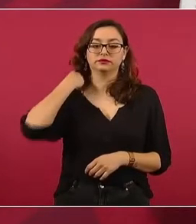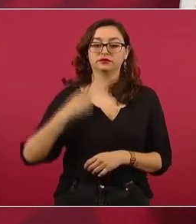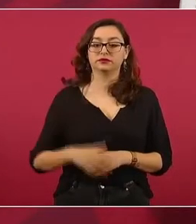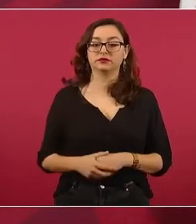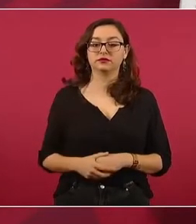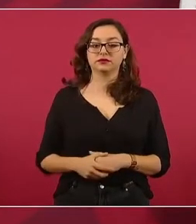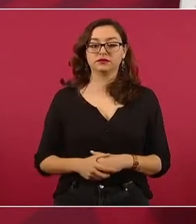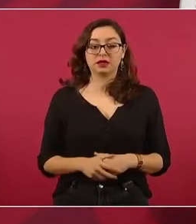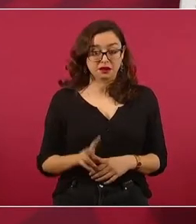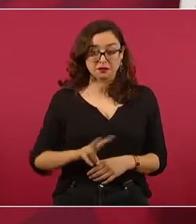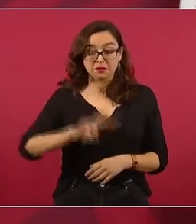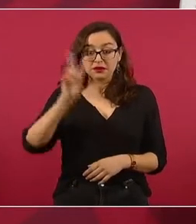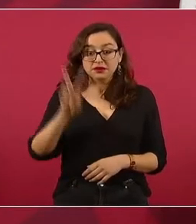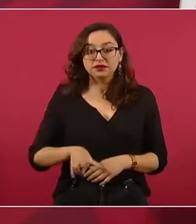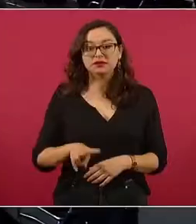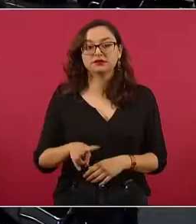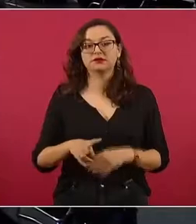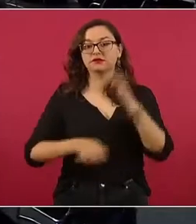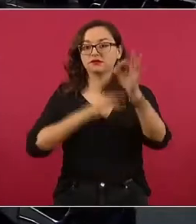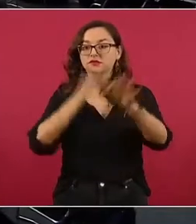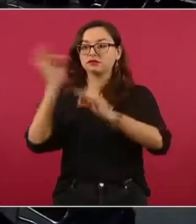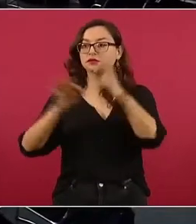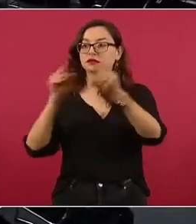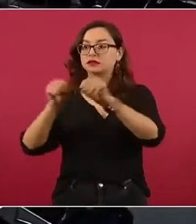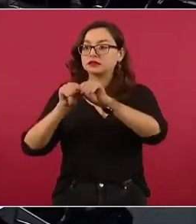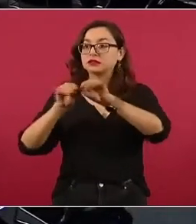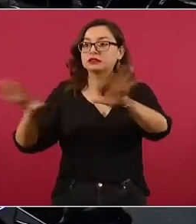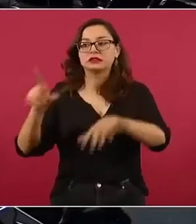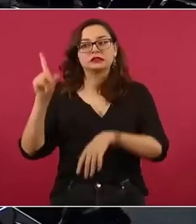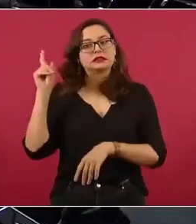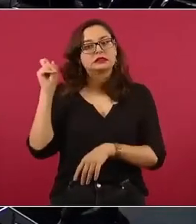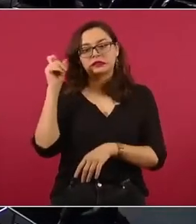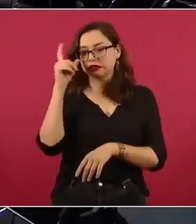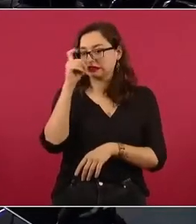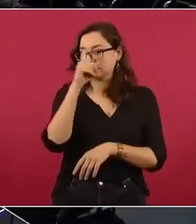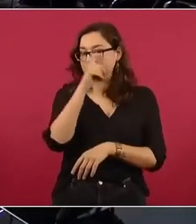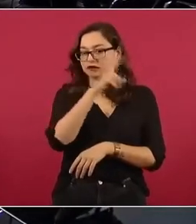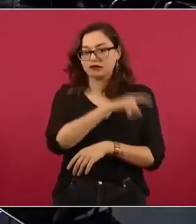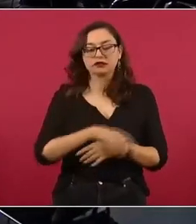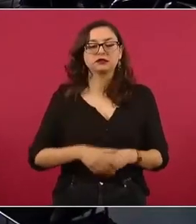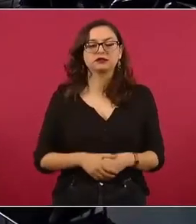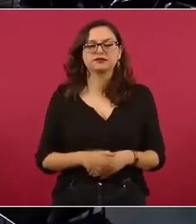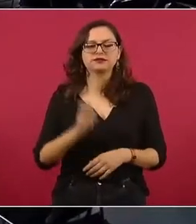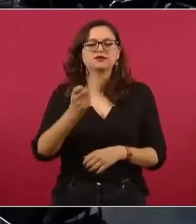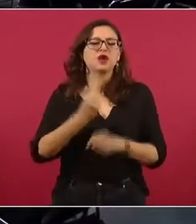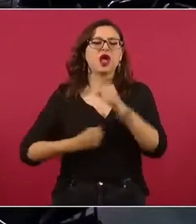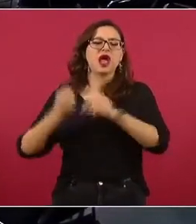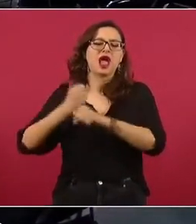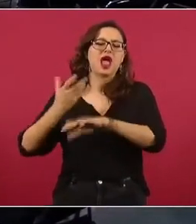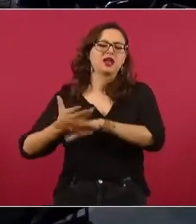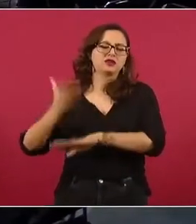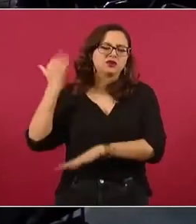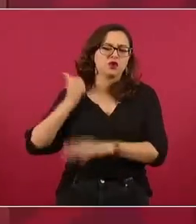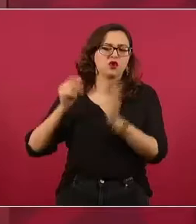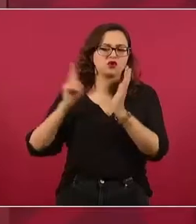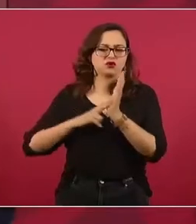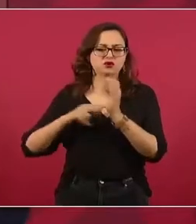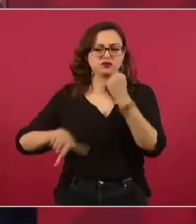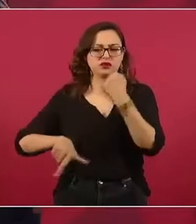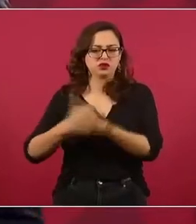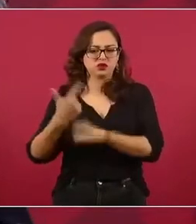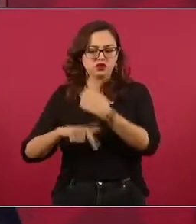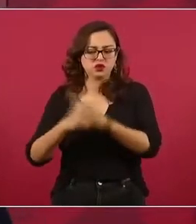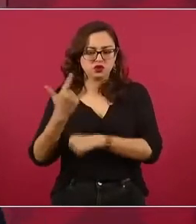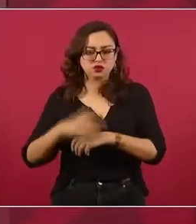Es como me escribió el maestro, el finado Galileo de Jonuta